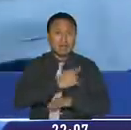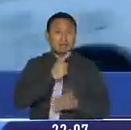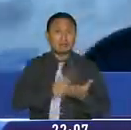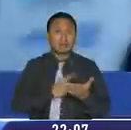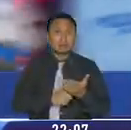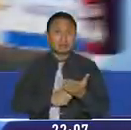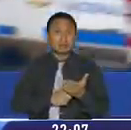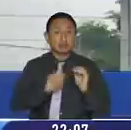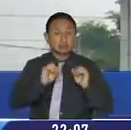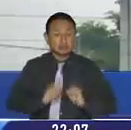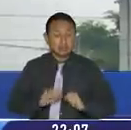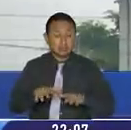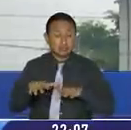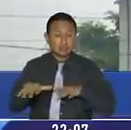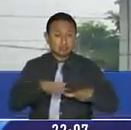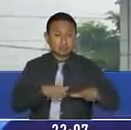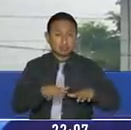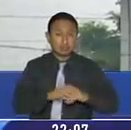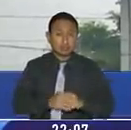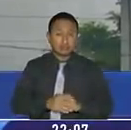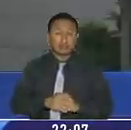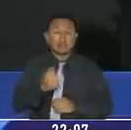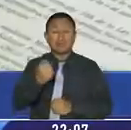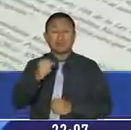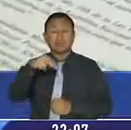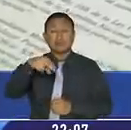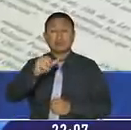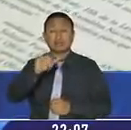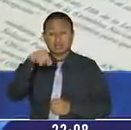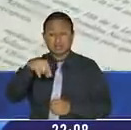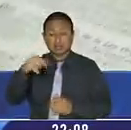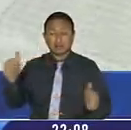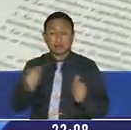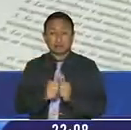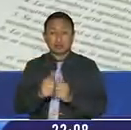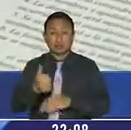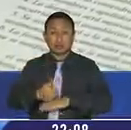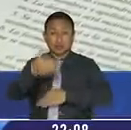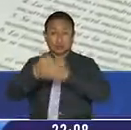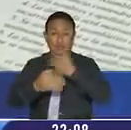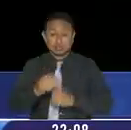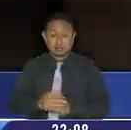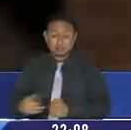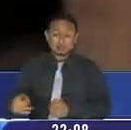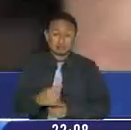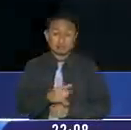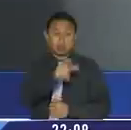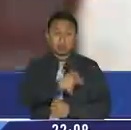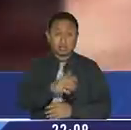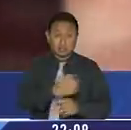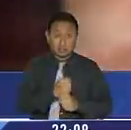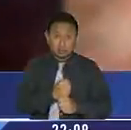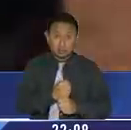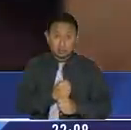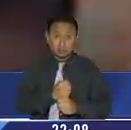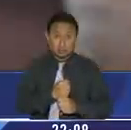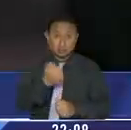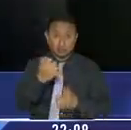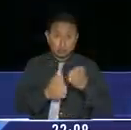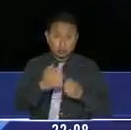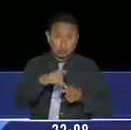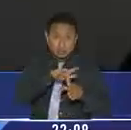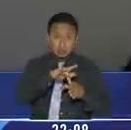de forma coordinada por el SNAI y la justicia para no poner en riesgo la seguridad de los